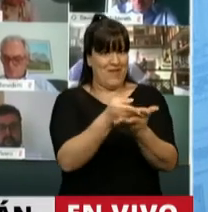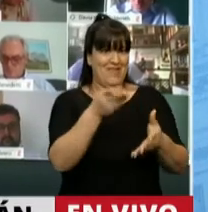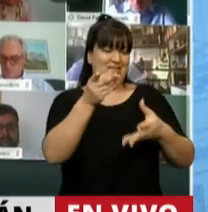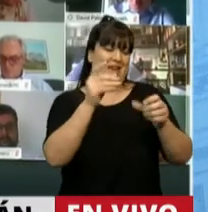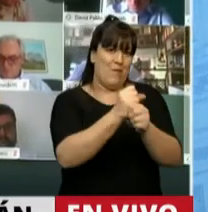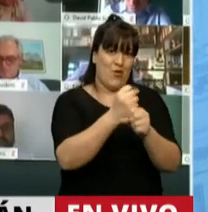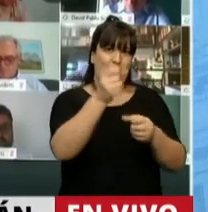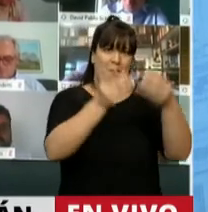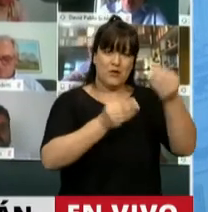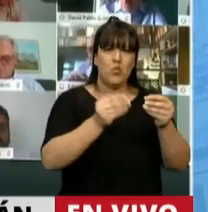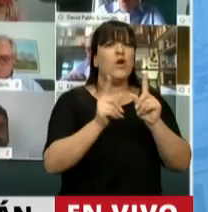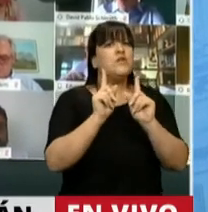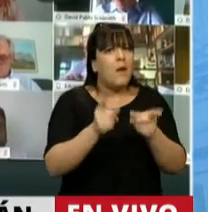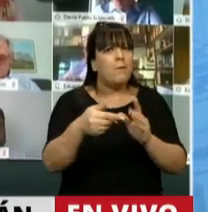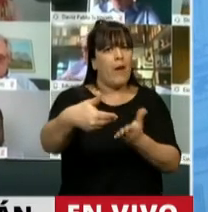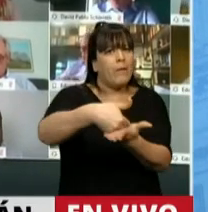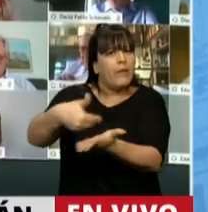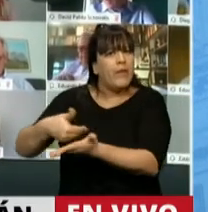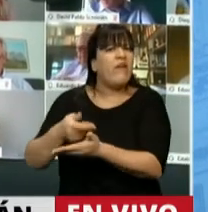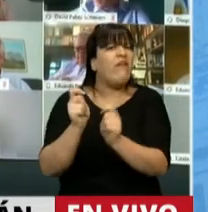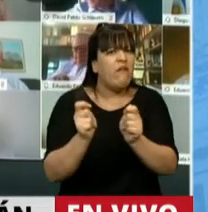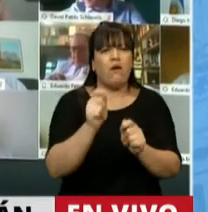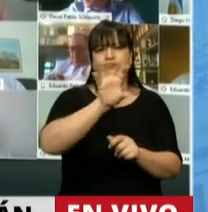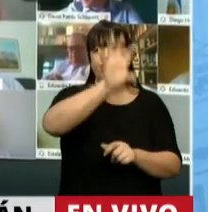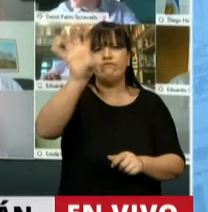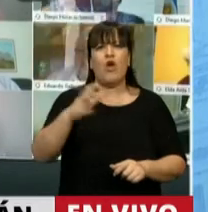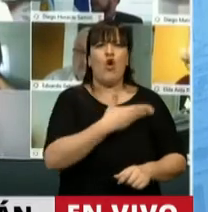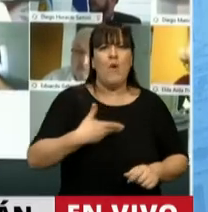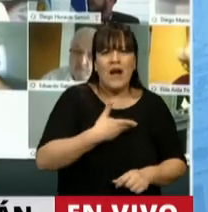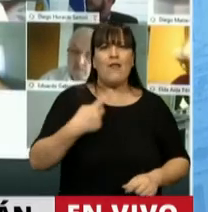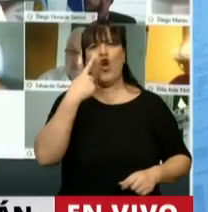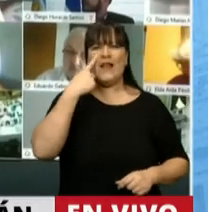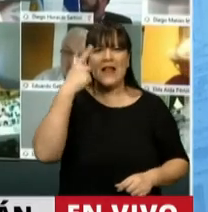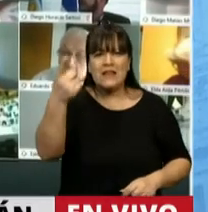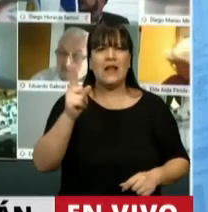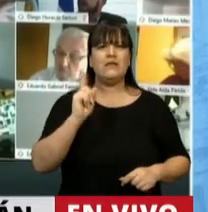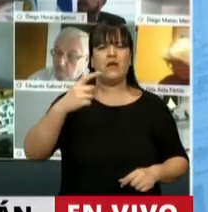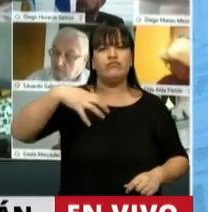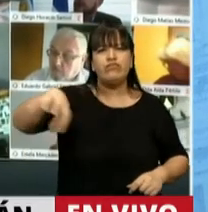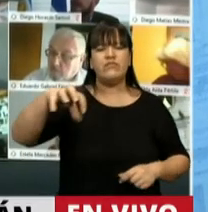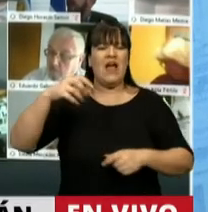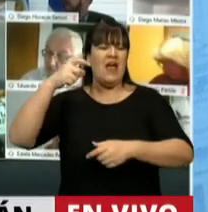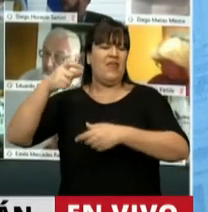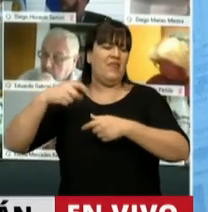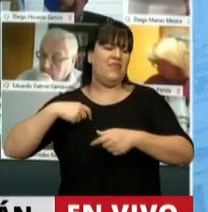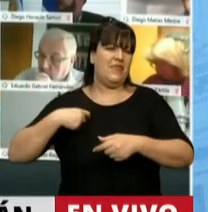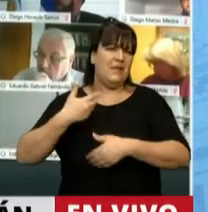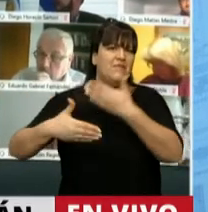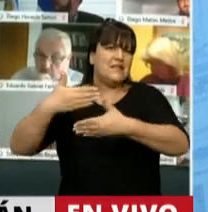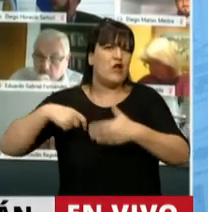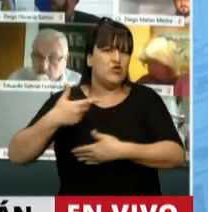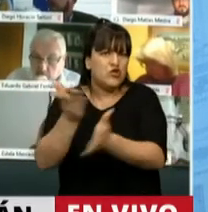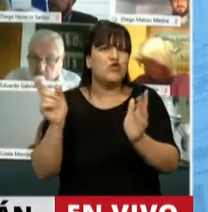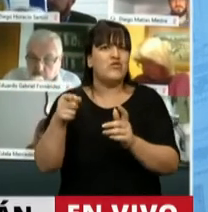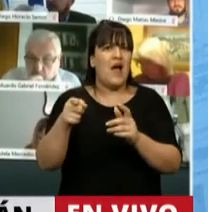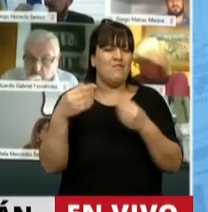había sido solicitado por los gobernadores, por intendentes, por el área de desarrollo social, por el impacto social que ha tenido la